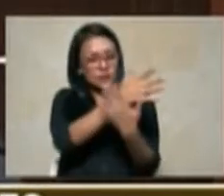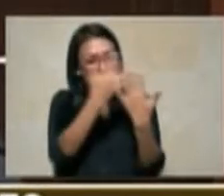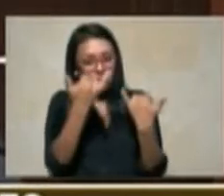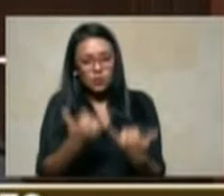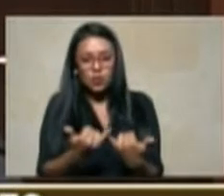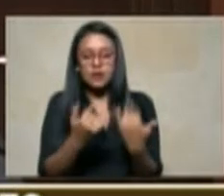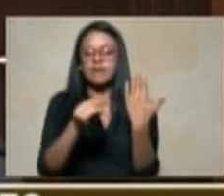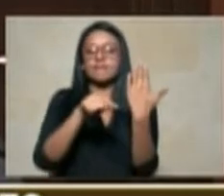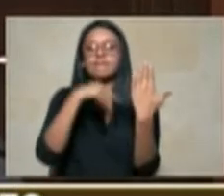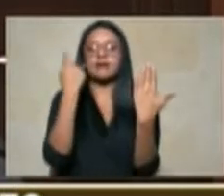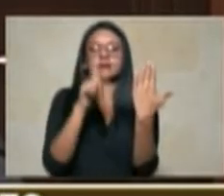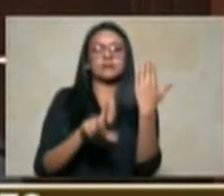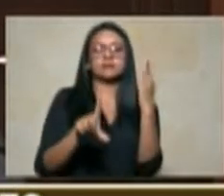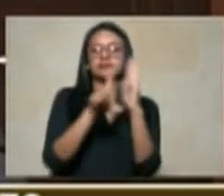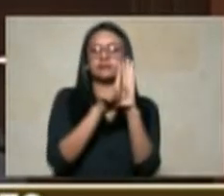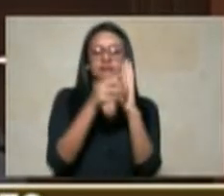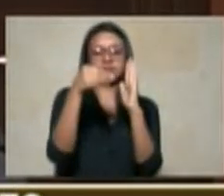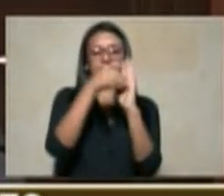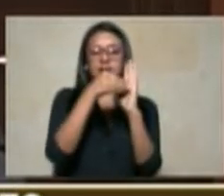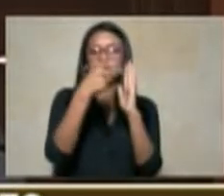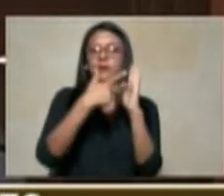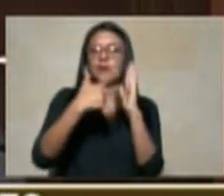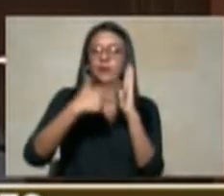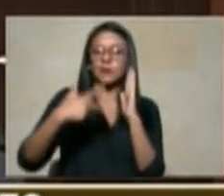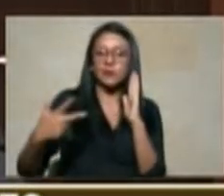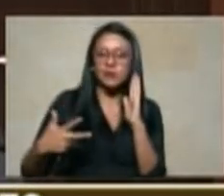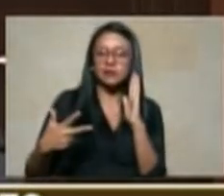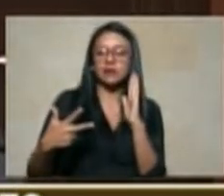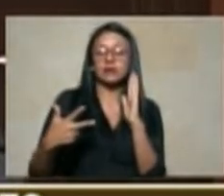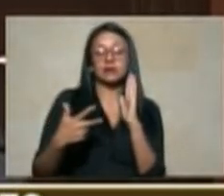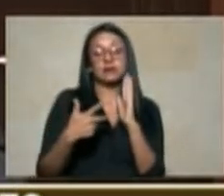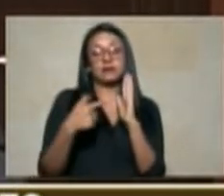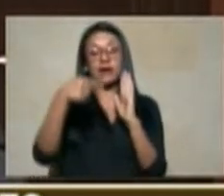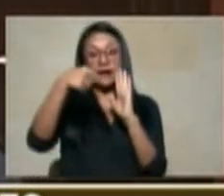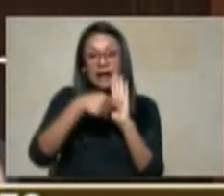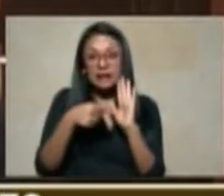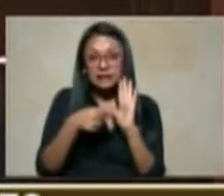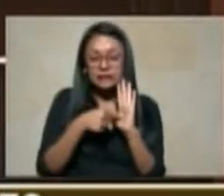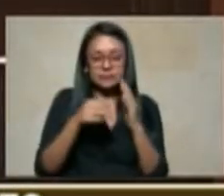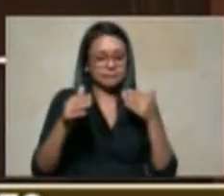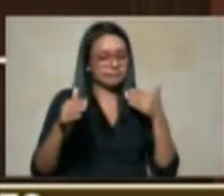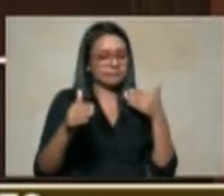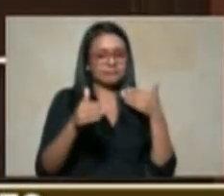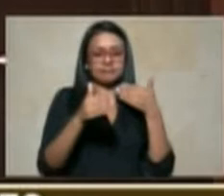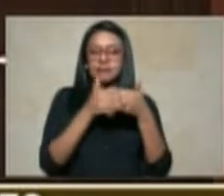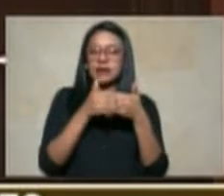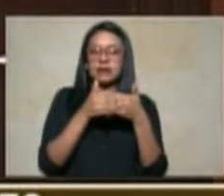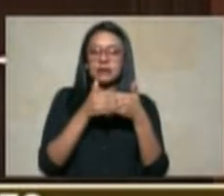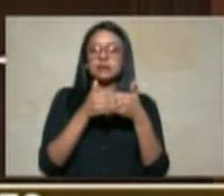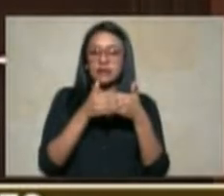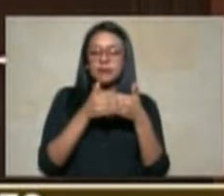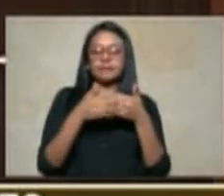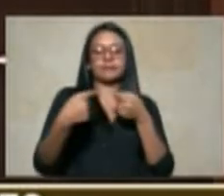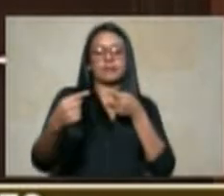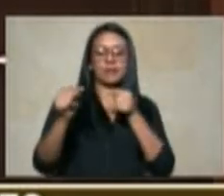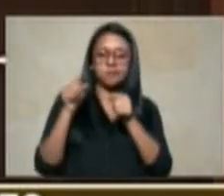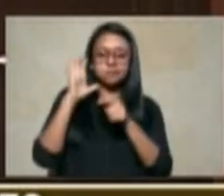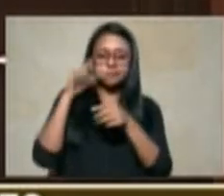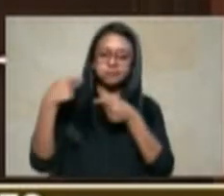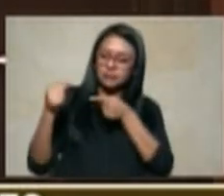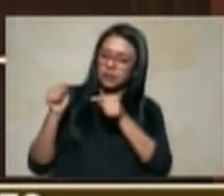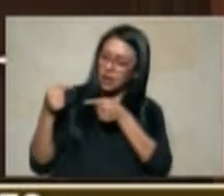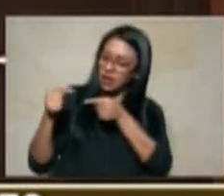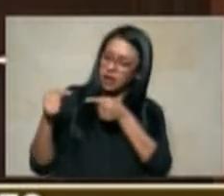constitucional y de esa manera cerrar entonces y saldar una discusión que se ha venido presentando en torno de la buena fe